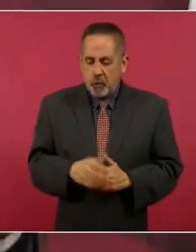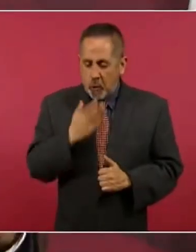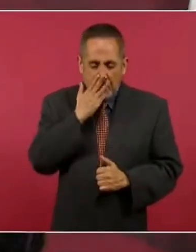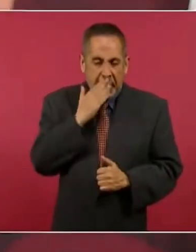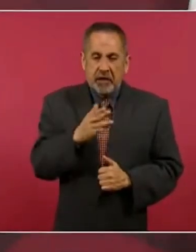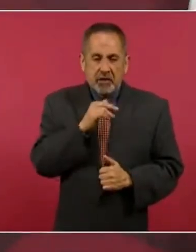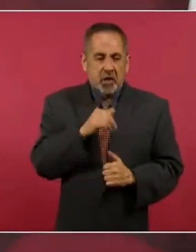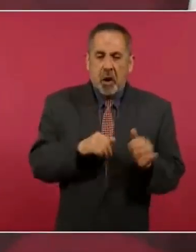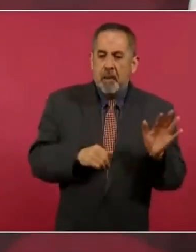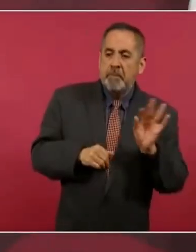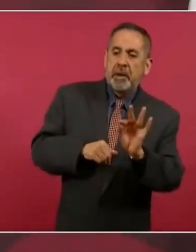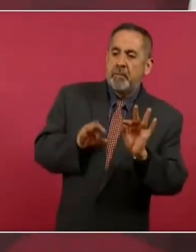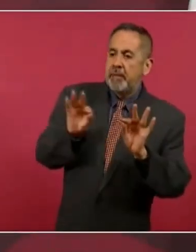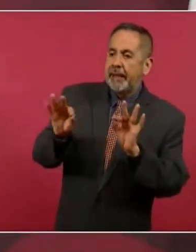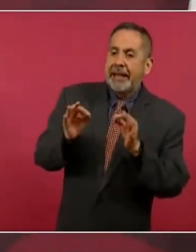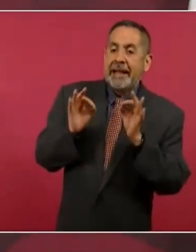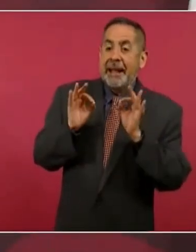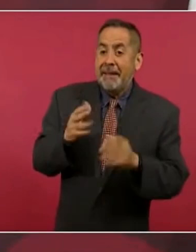resultado